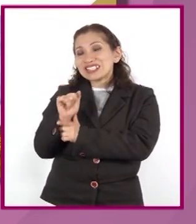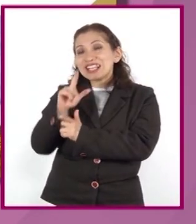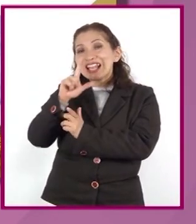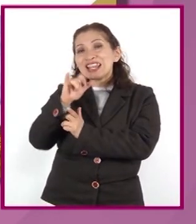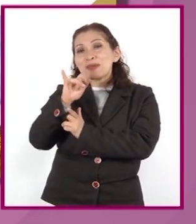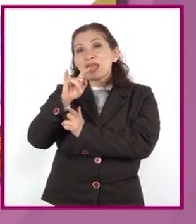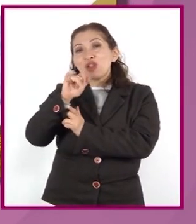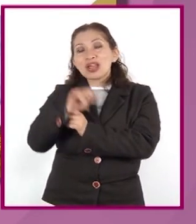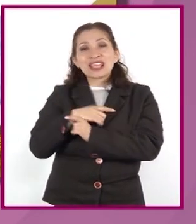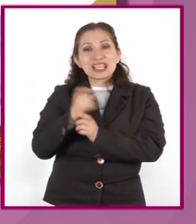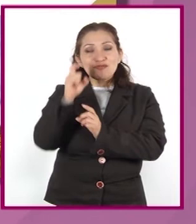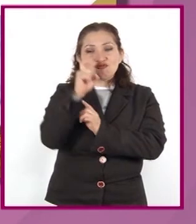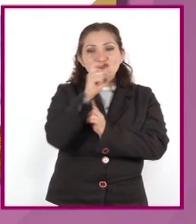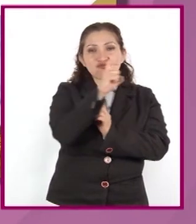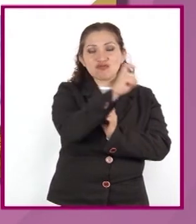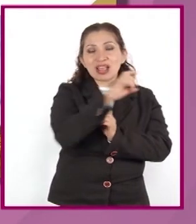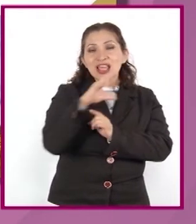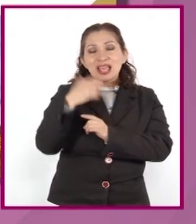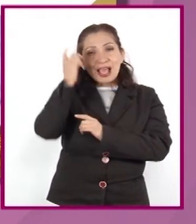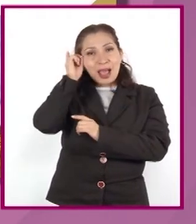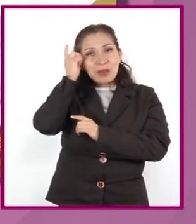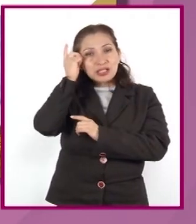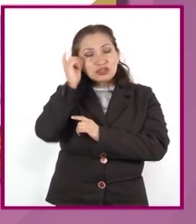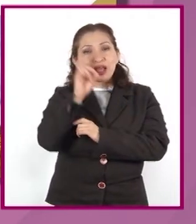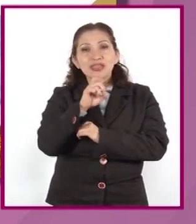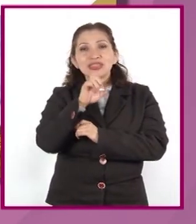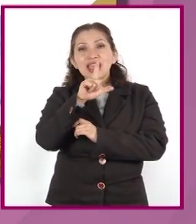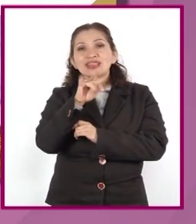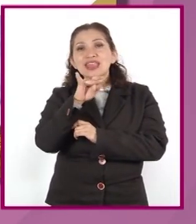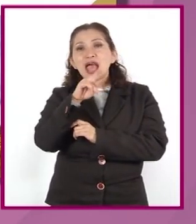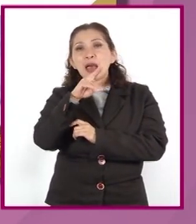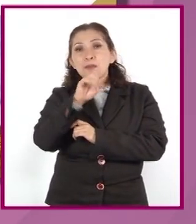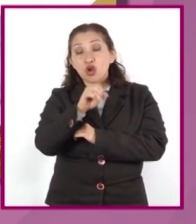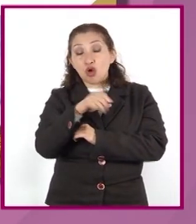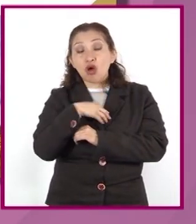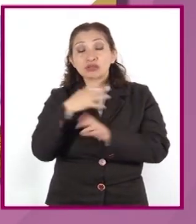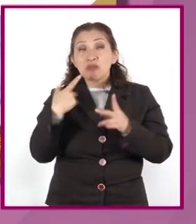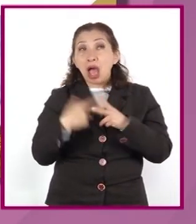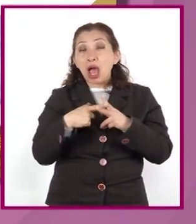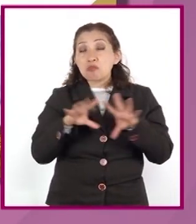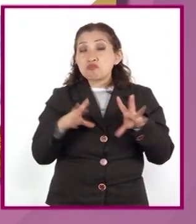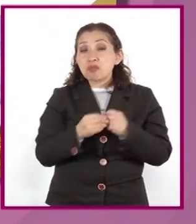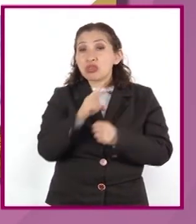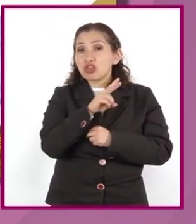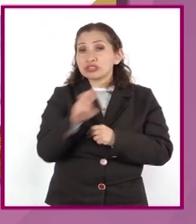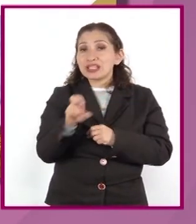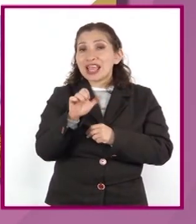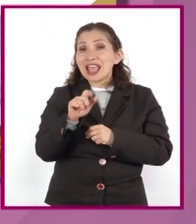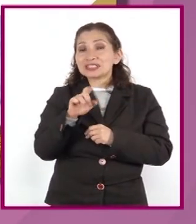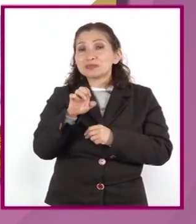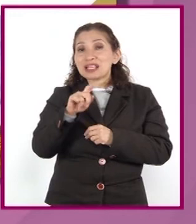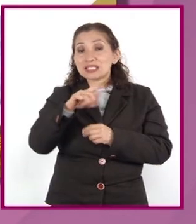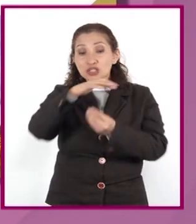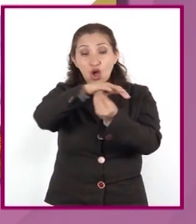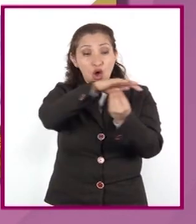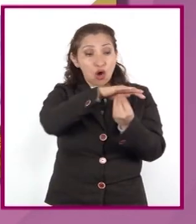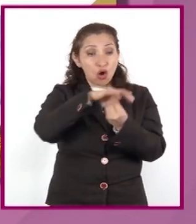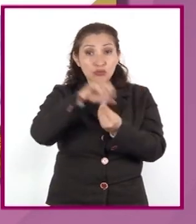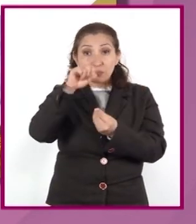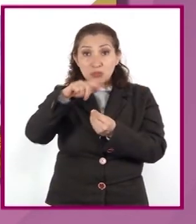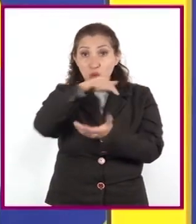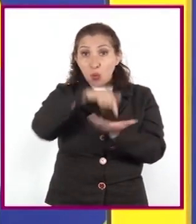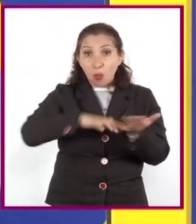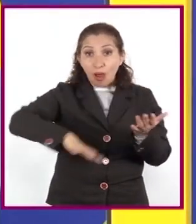caballitos del diablo. También se calcula por lo menos más de 200 especies de hongos en el estado.